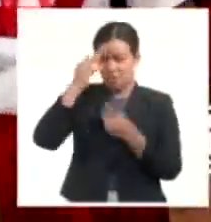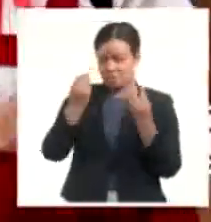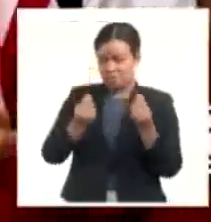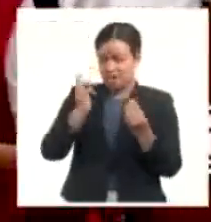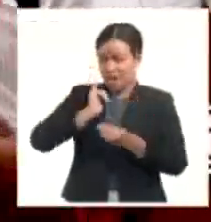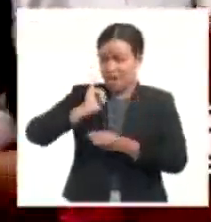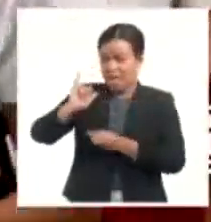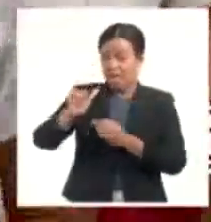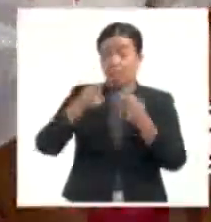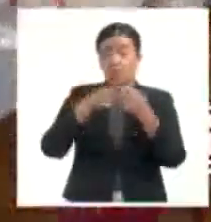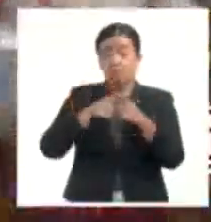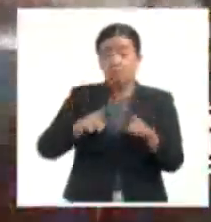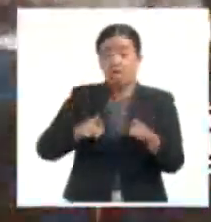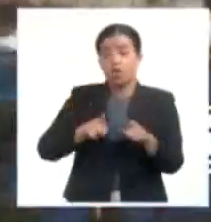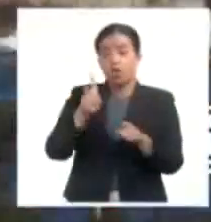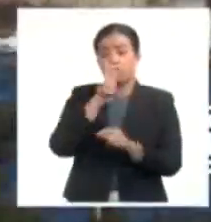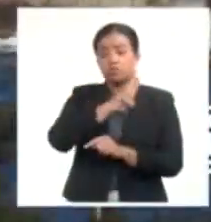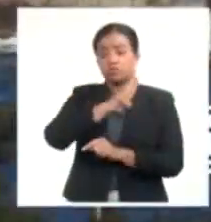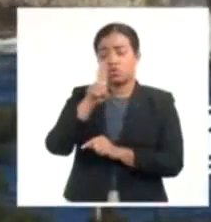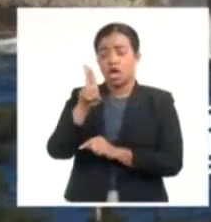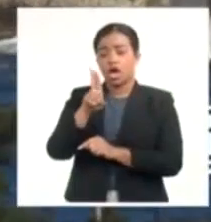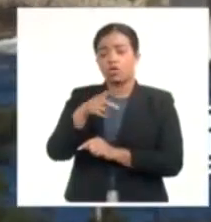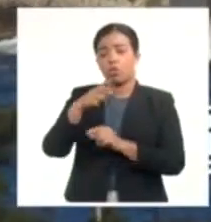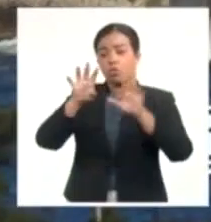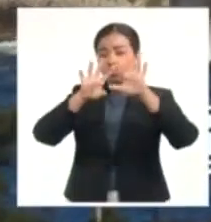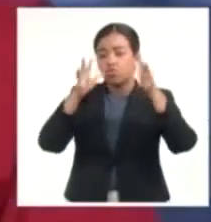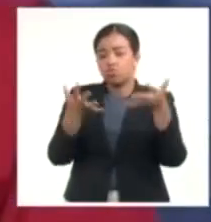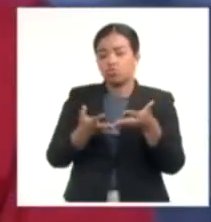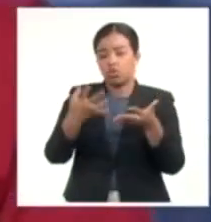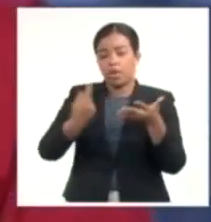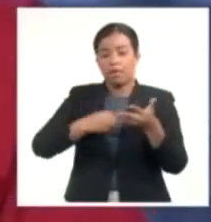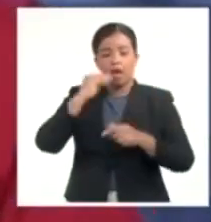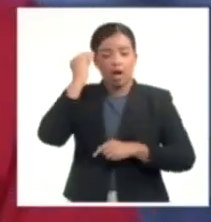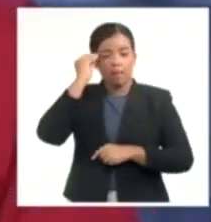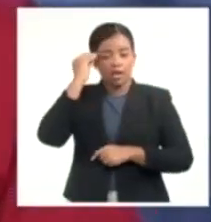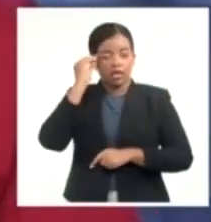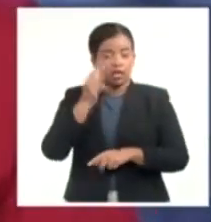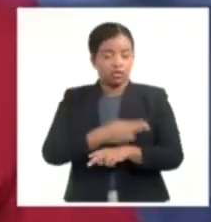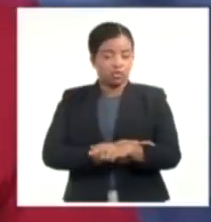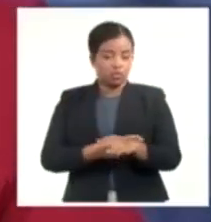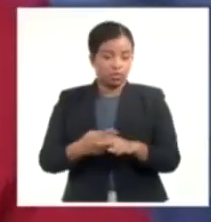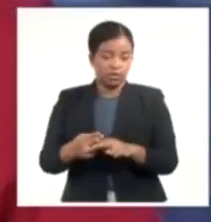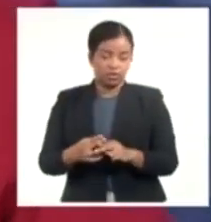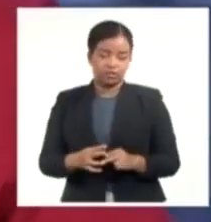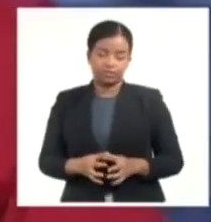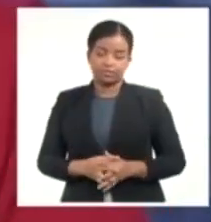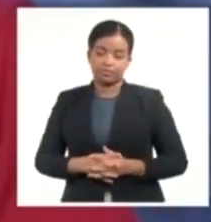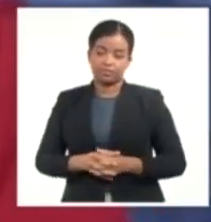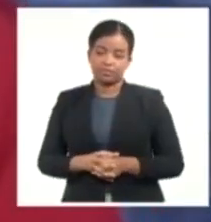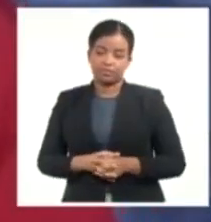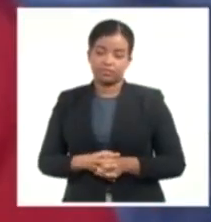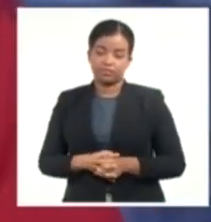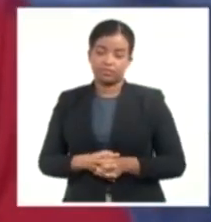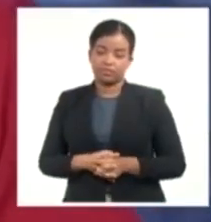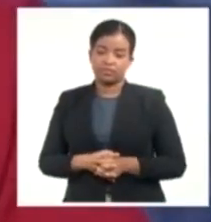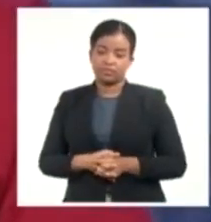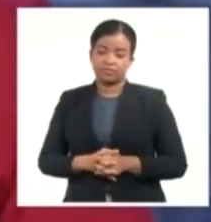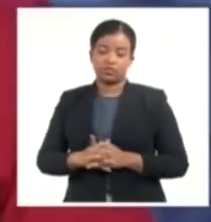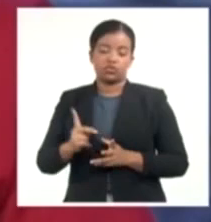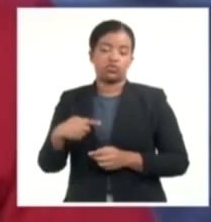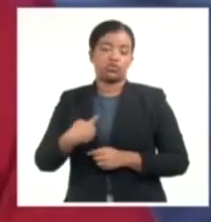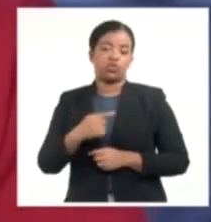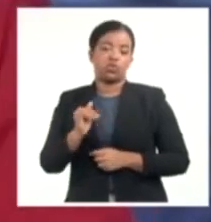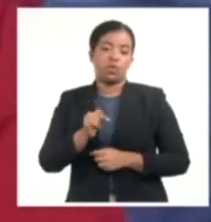influye en la conciencia de los revolucionarios del mundo significó un desafío. Nosotros estamos muy lejos de Cuba,